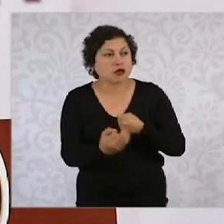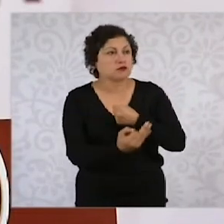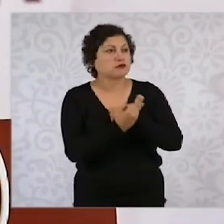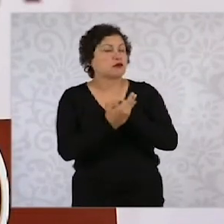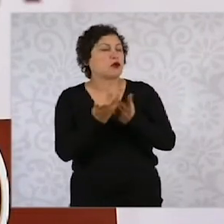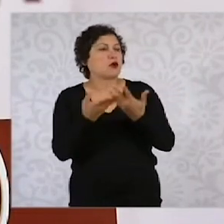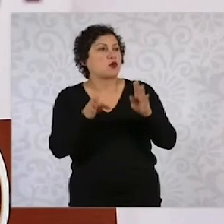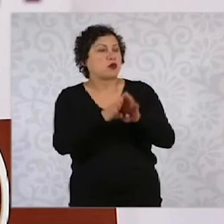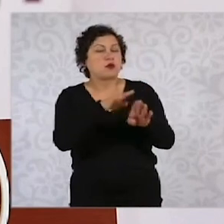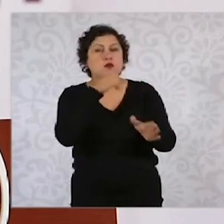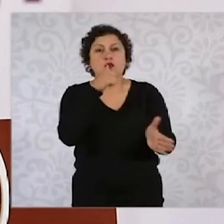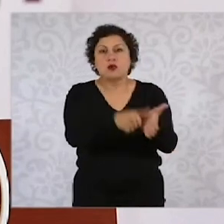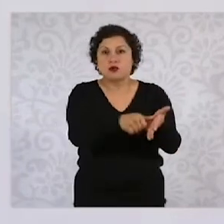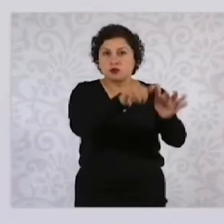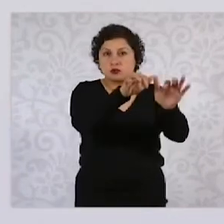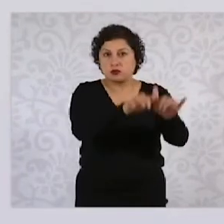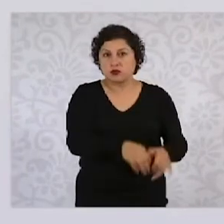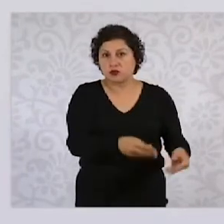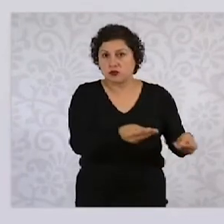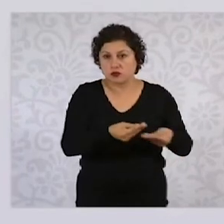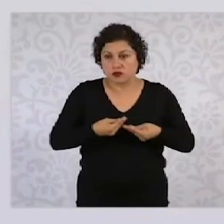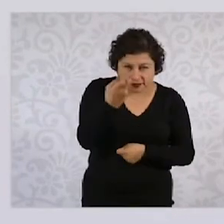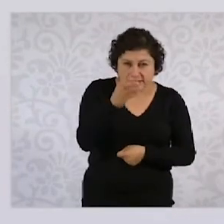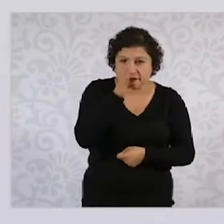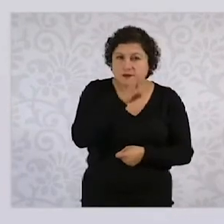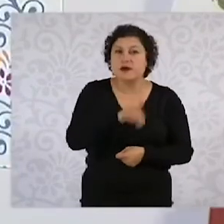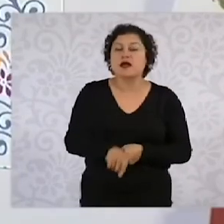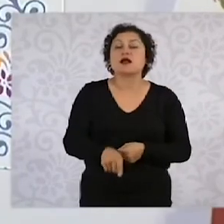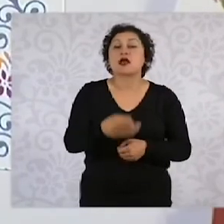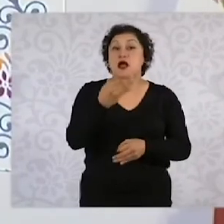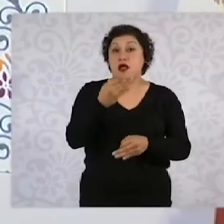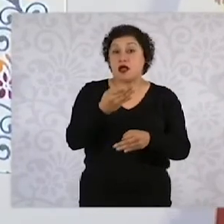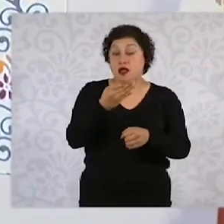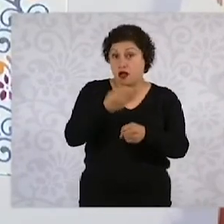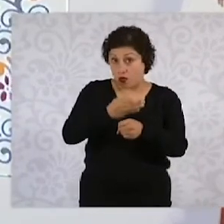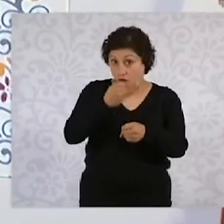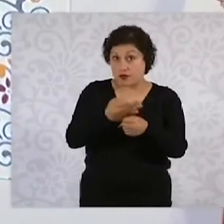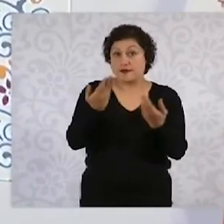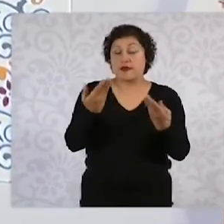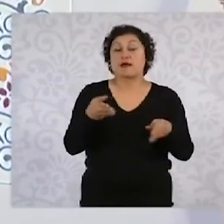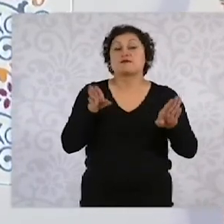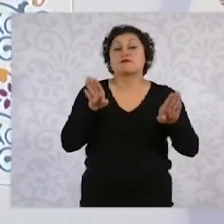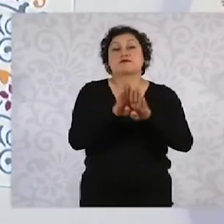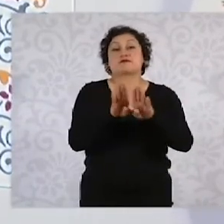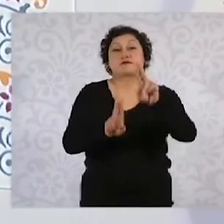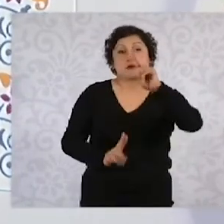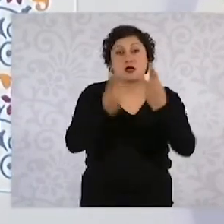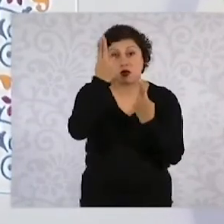O sea, aparte de que están en paro, de que cobran, afectan la seguridad y la paz del país.